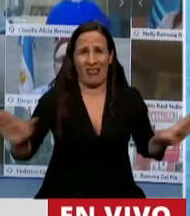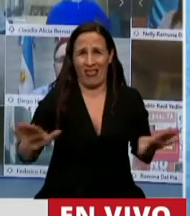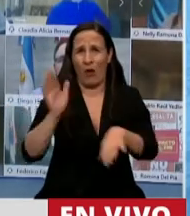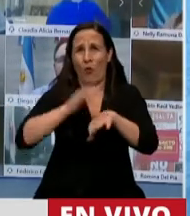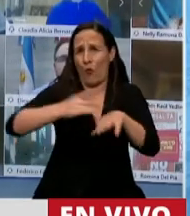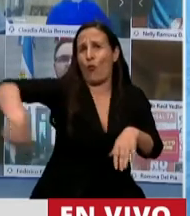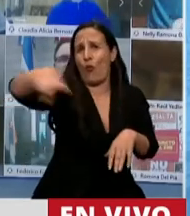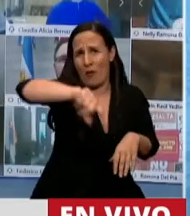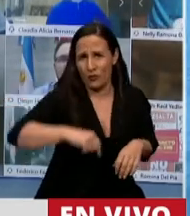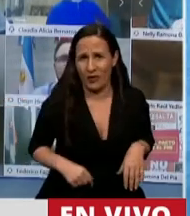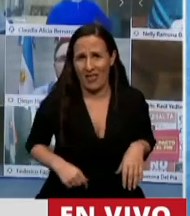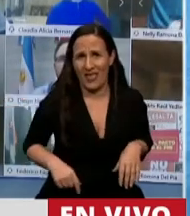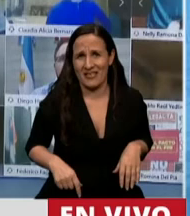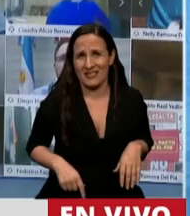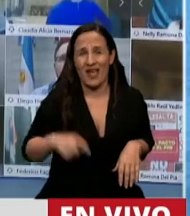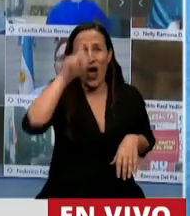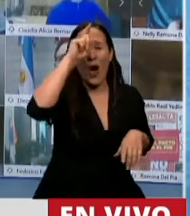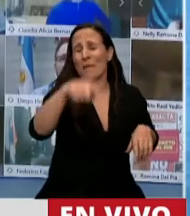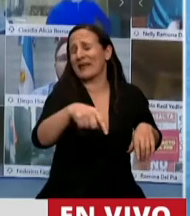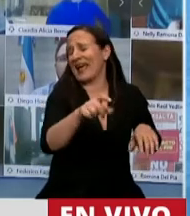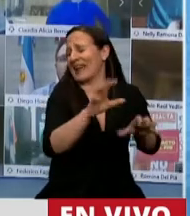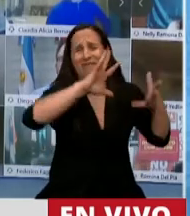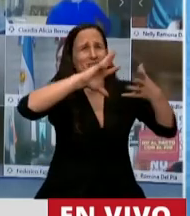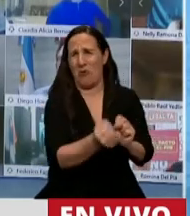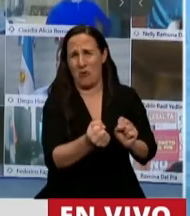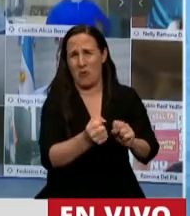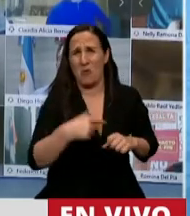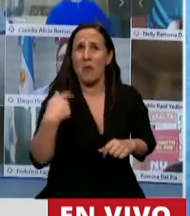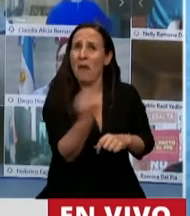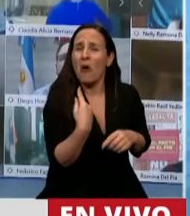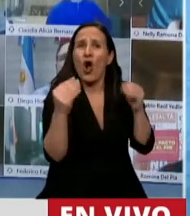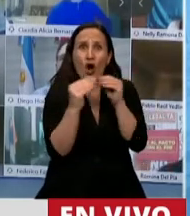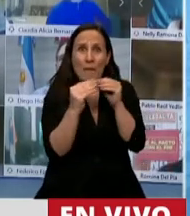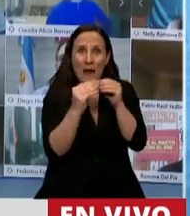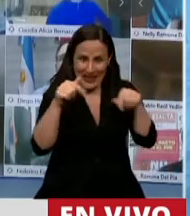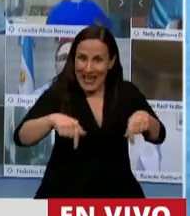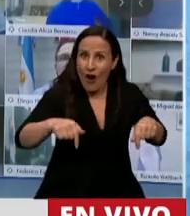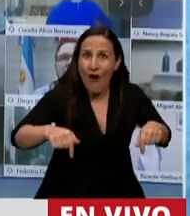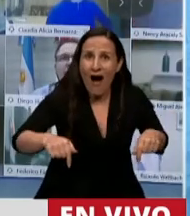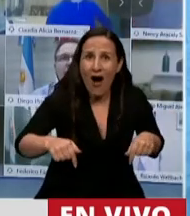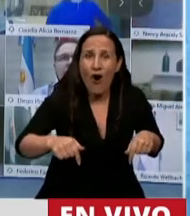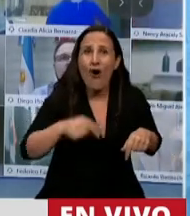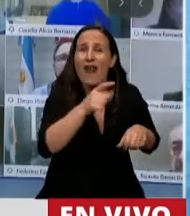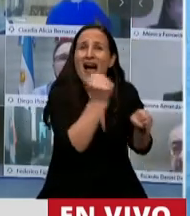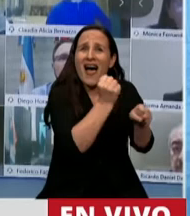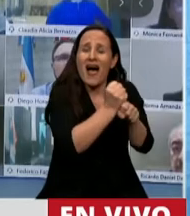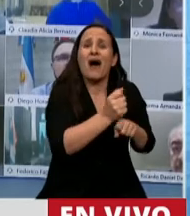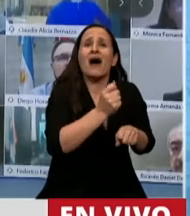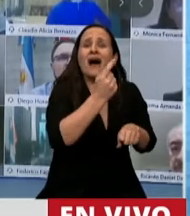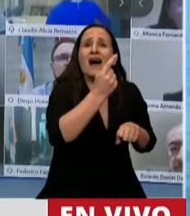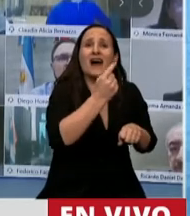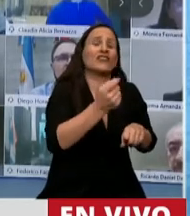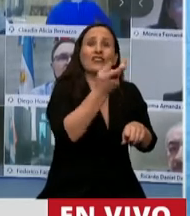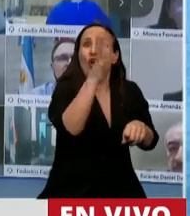¡Fundida! ¡Reventaron los hospitales! Mis compañeros en este momento hacen guardias de 24